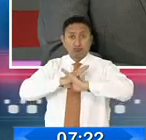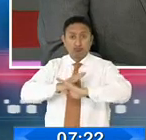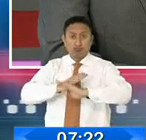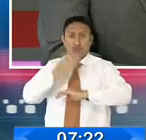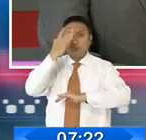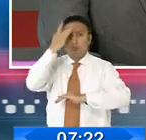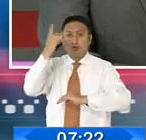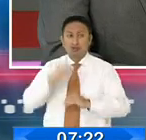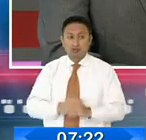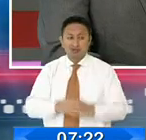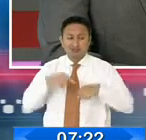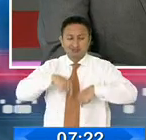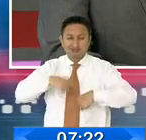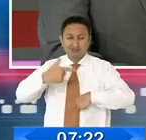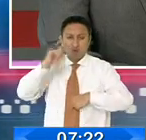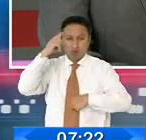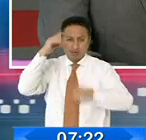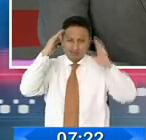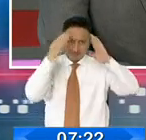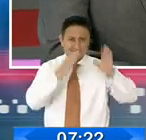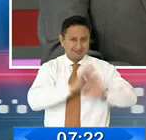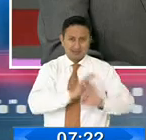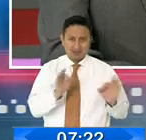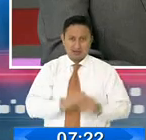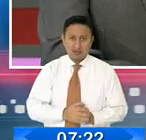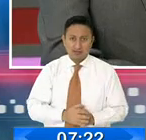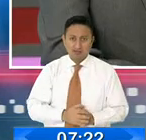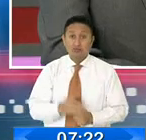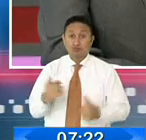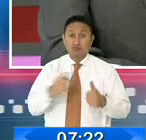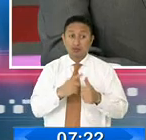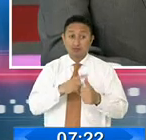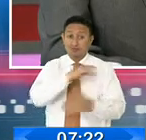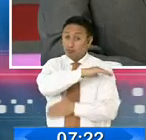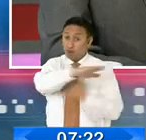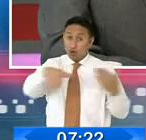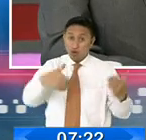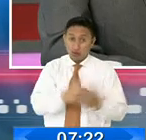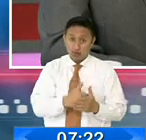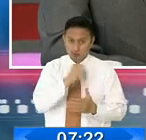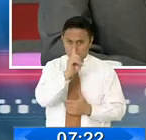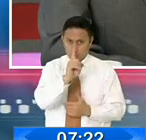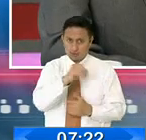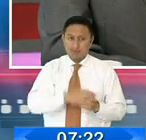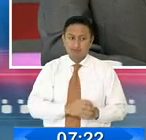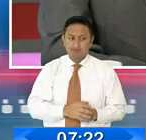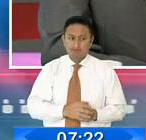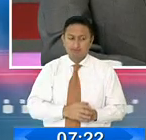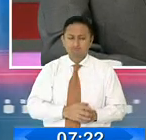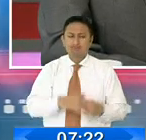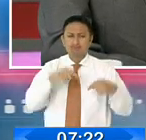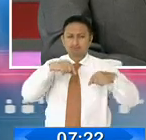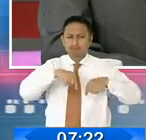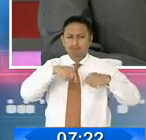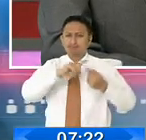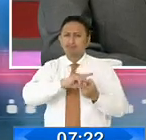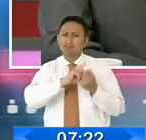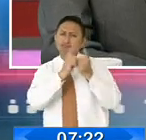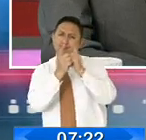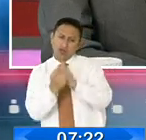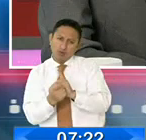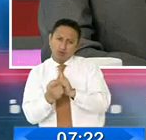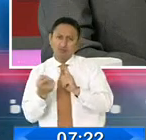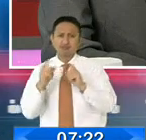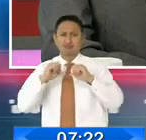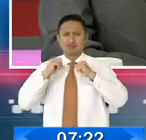¿Por qué? Por la desatención del Estado. Así que no puede generalizar y por otro lado, está dando la vuelta, ¿no? Poniéndolos a la